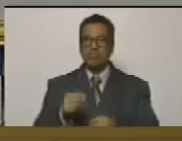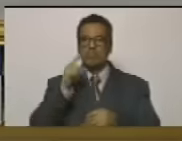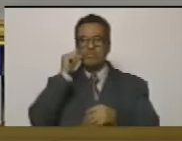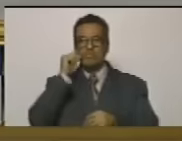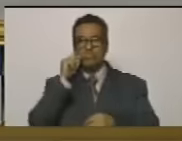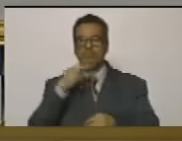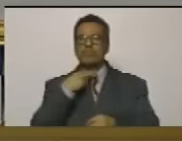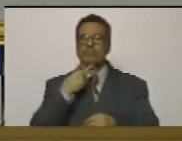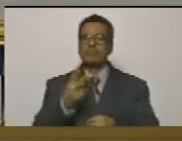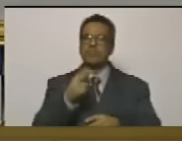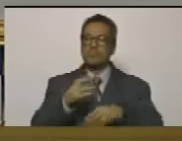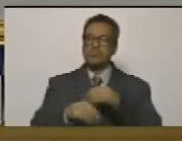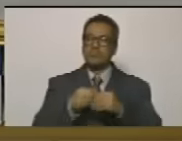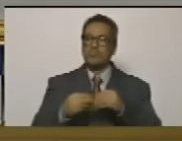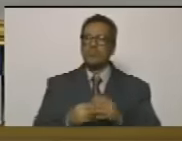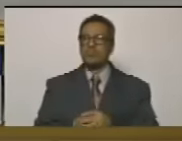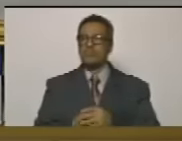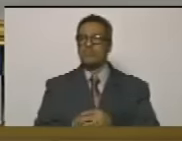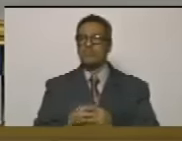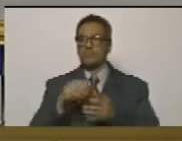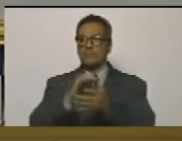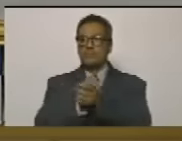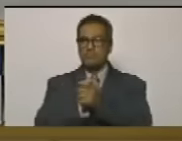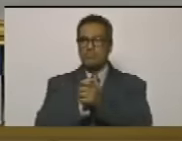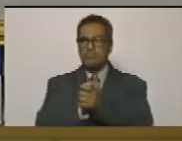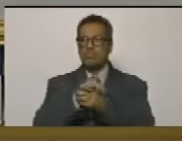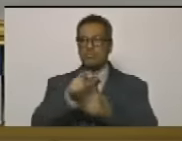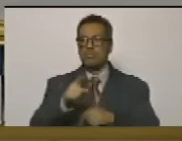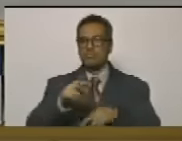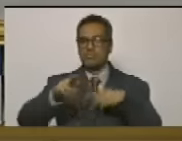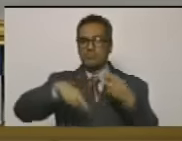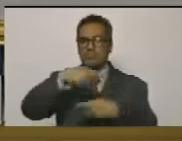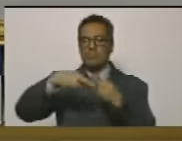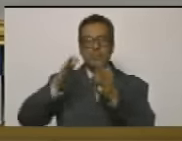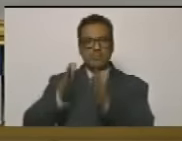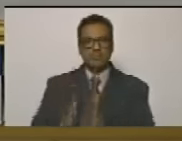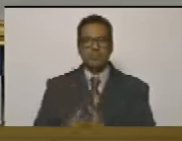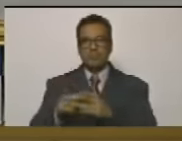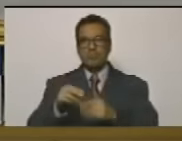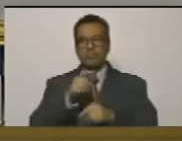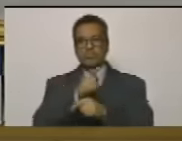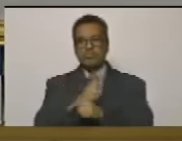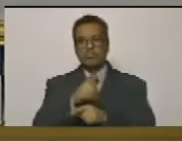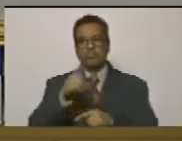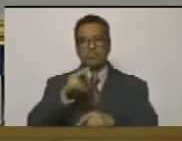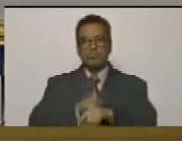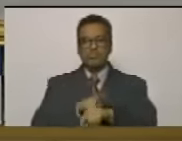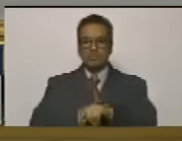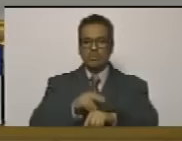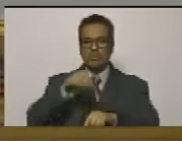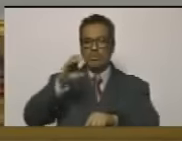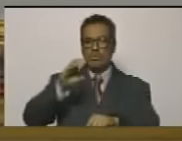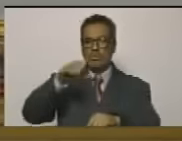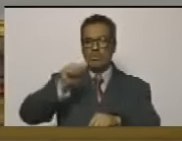hombre del verbo acerado al amigo al compañero al revolucionario al doctor Carlos Escarraja.